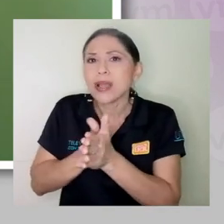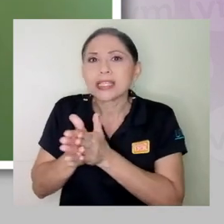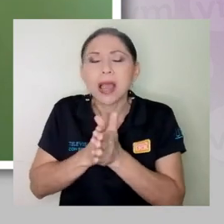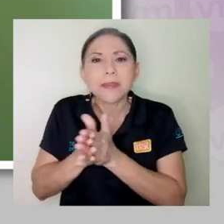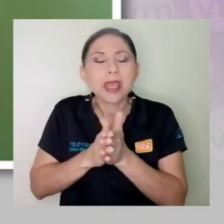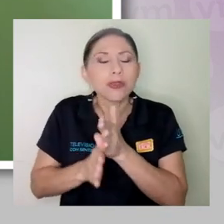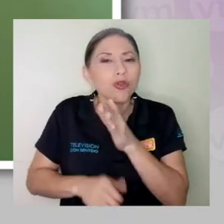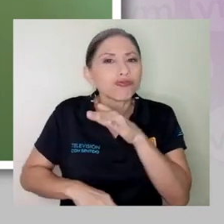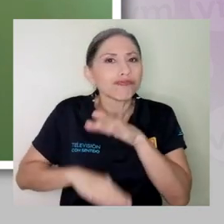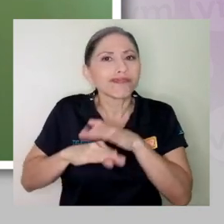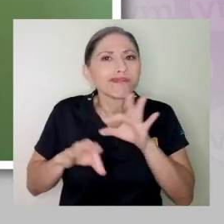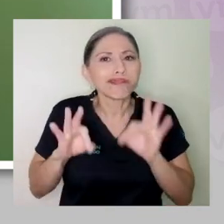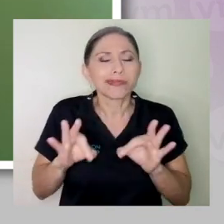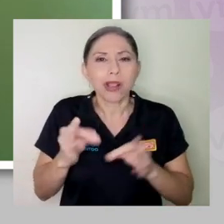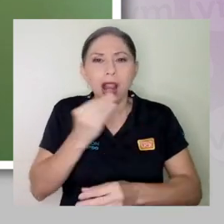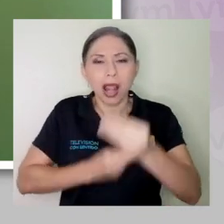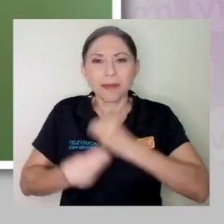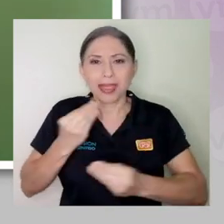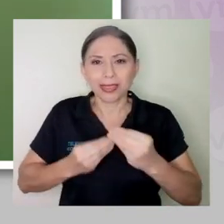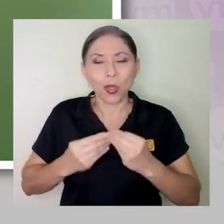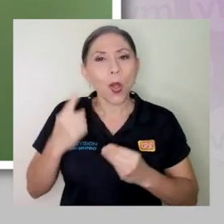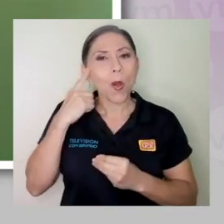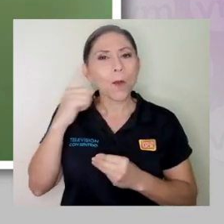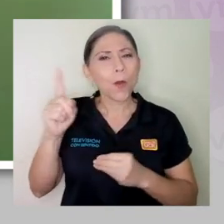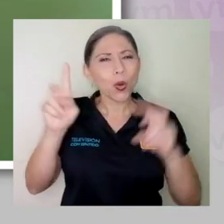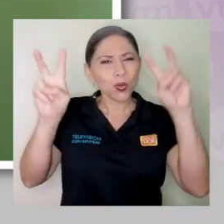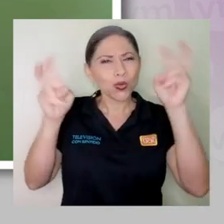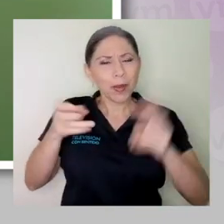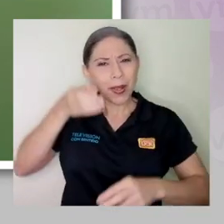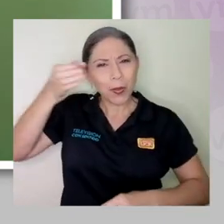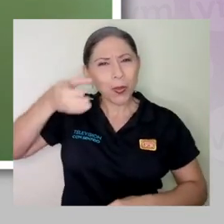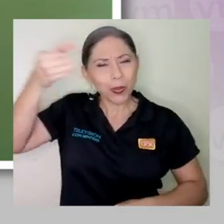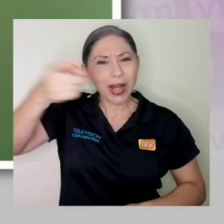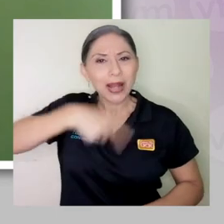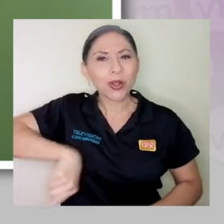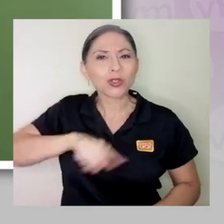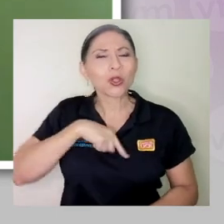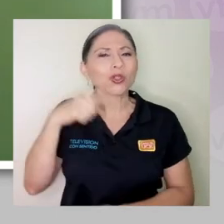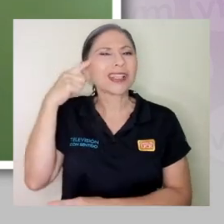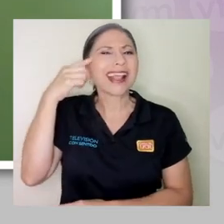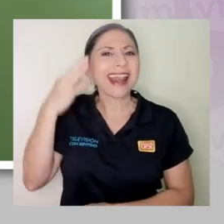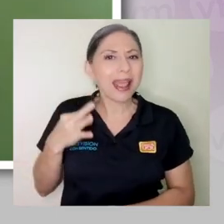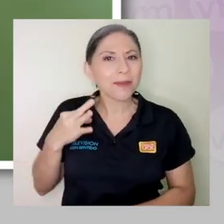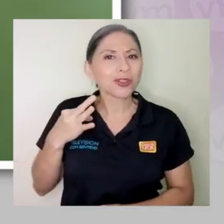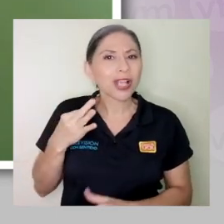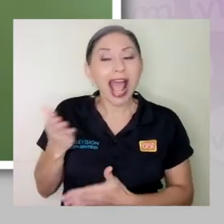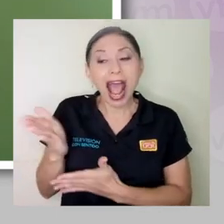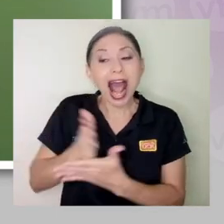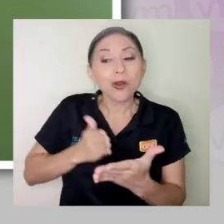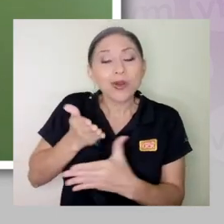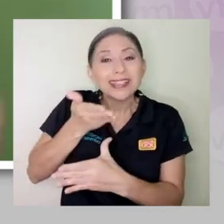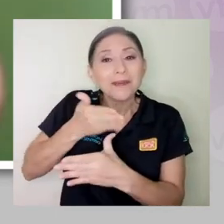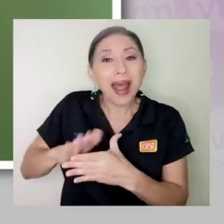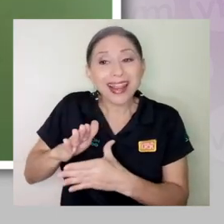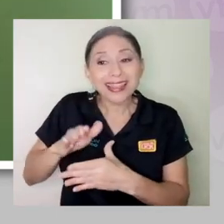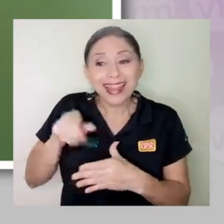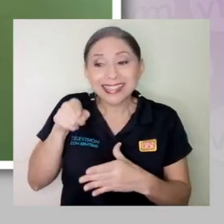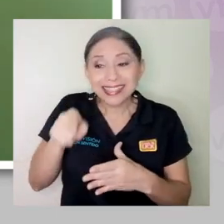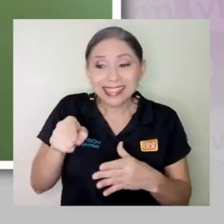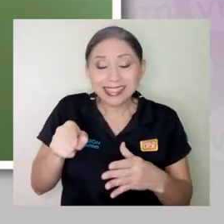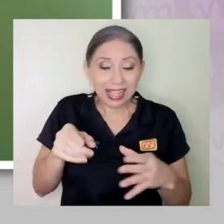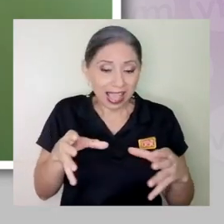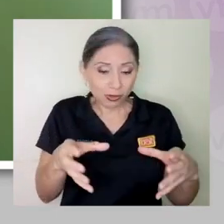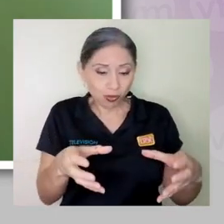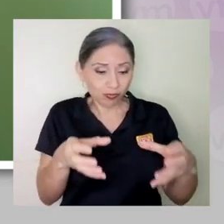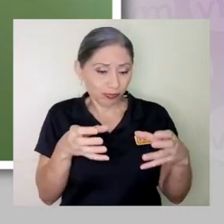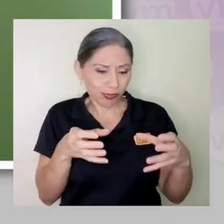es el aprovechamiento máximo del alimento por cuestiones culturales tendemos a pensar que hay partes de los alimentos que